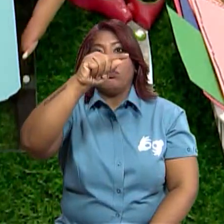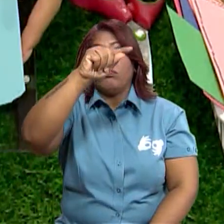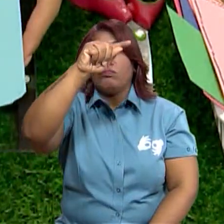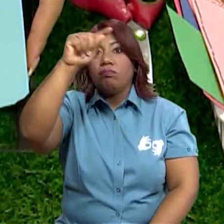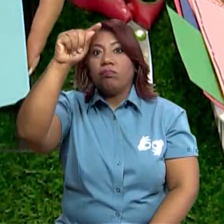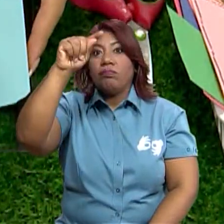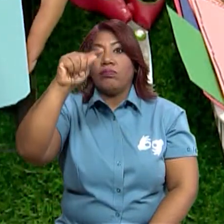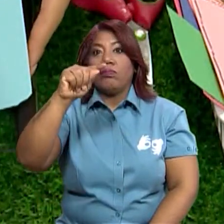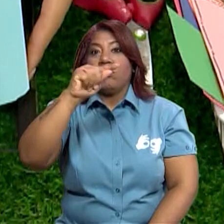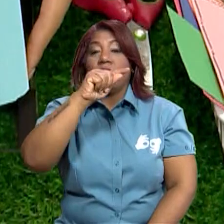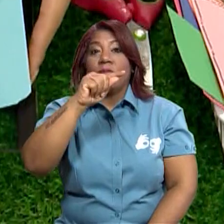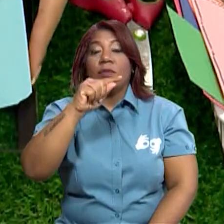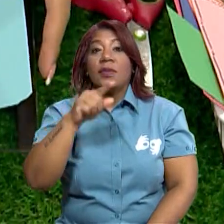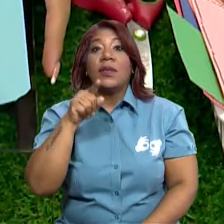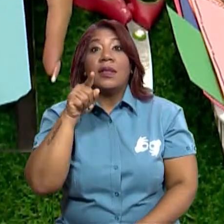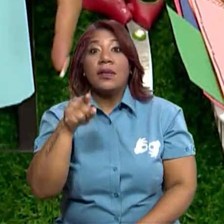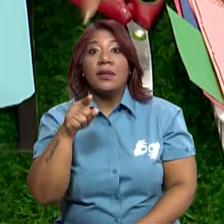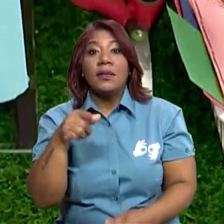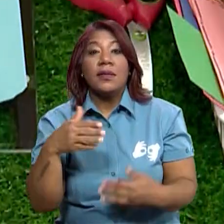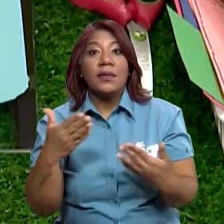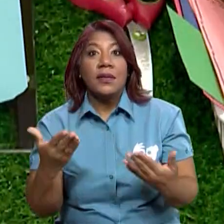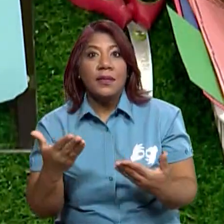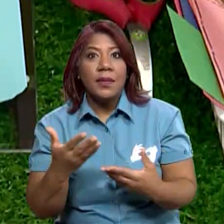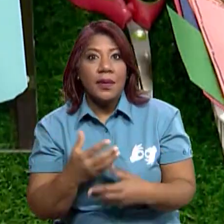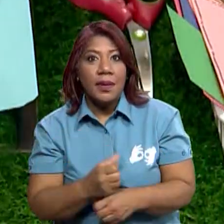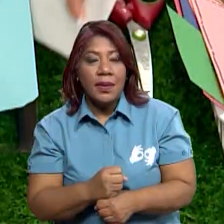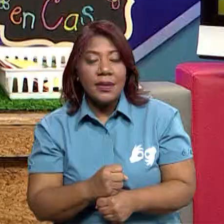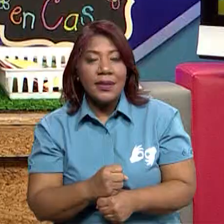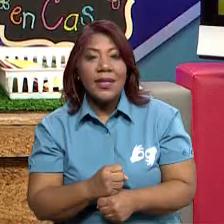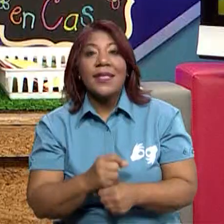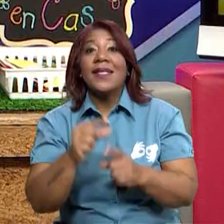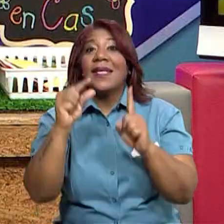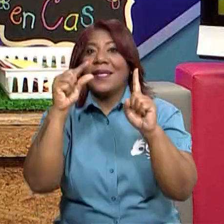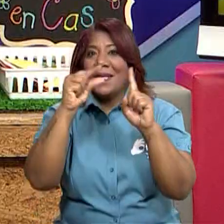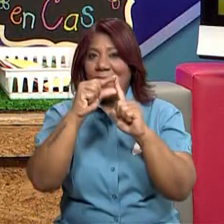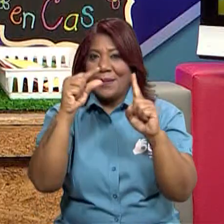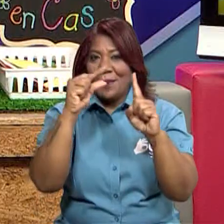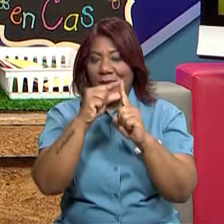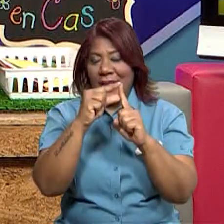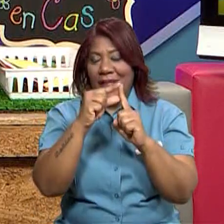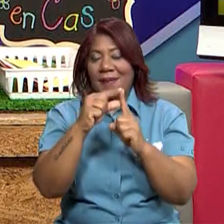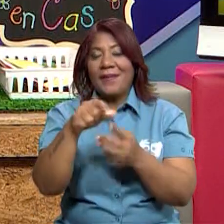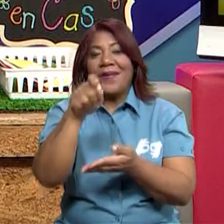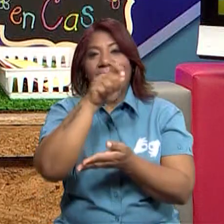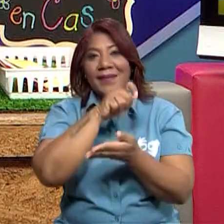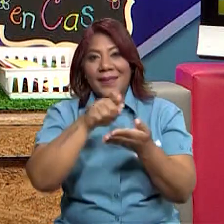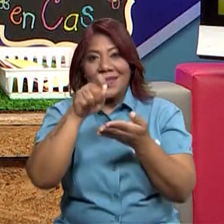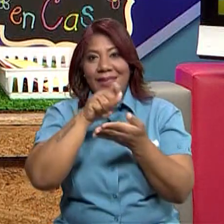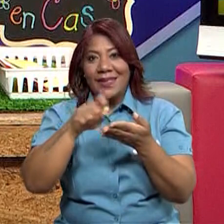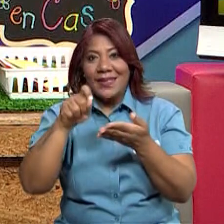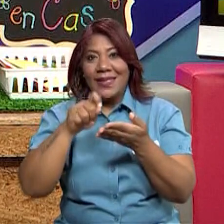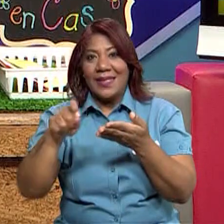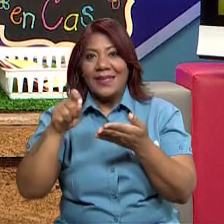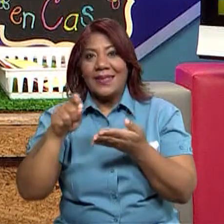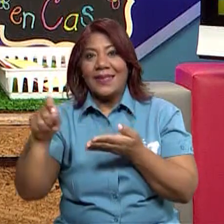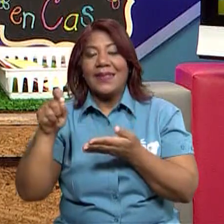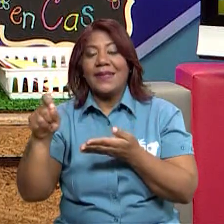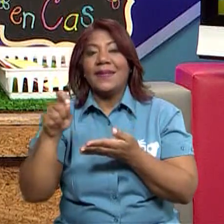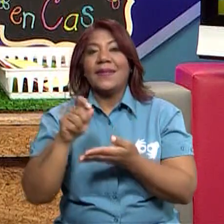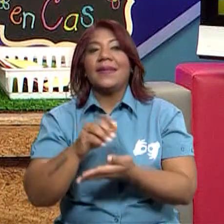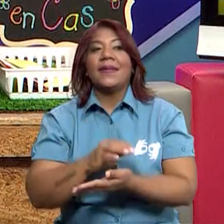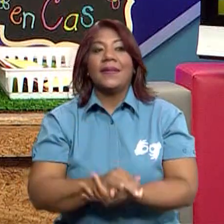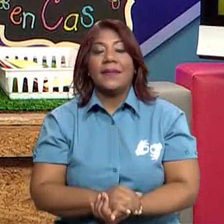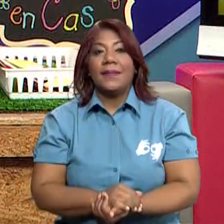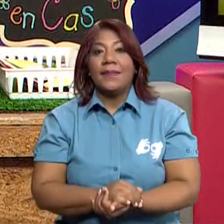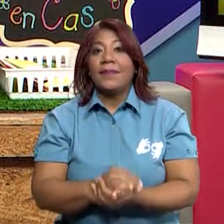Para colocar la imagen del sector, perdón, terciario. Y en este caso voy a colocar una imagen